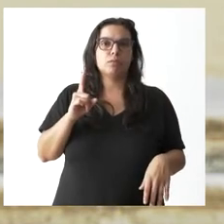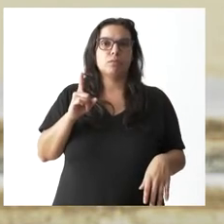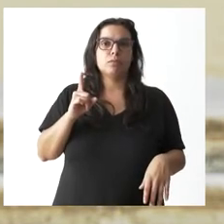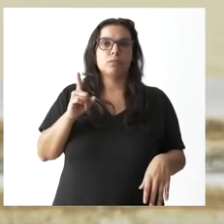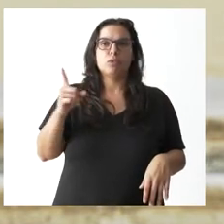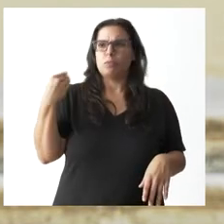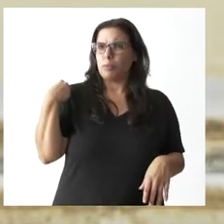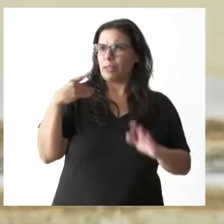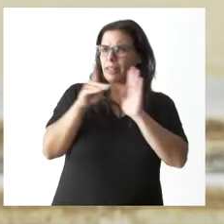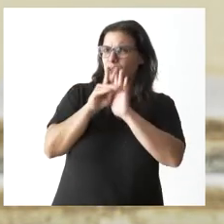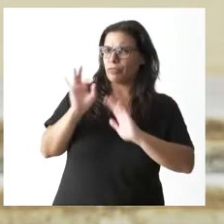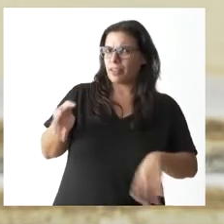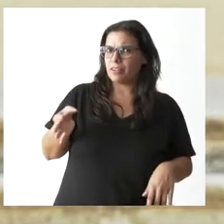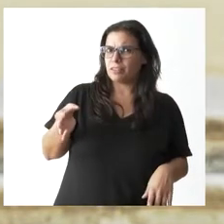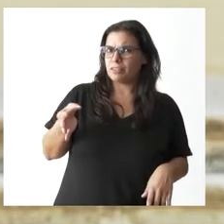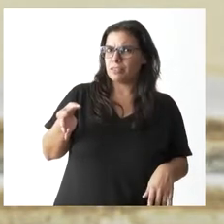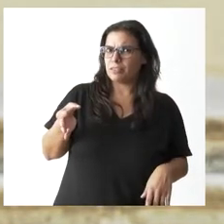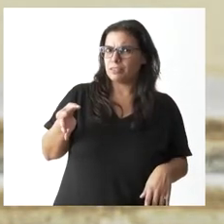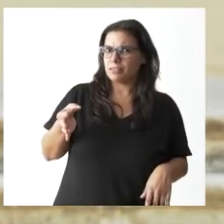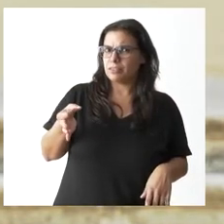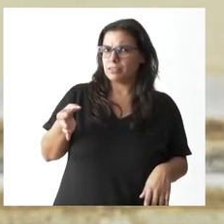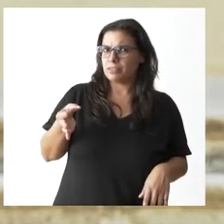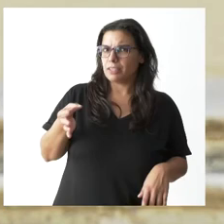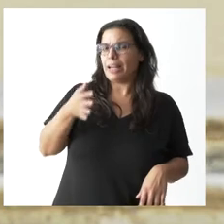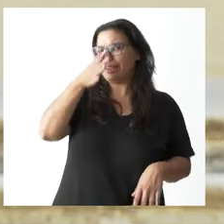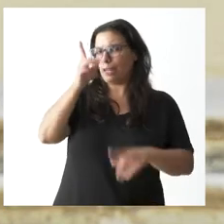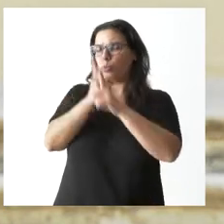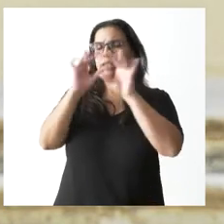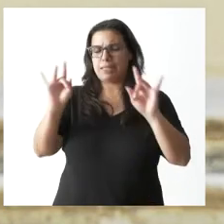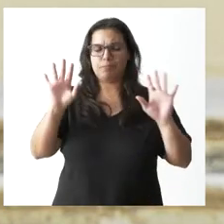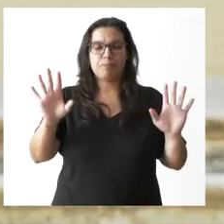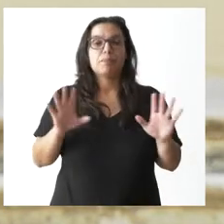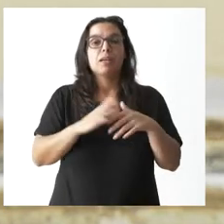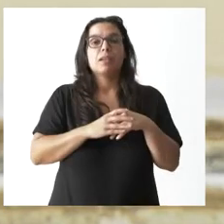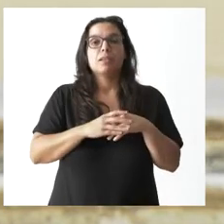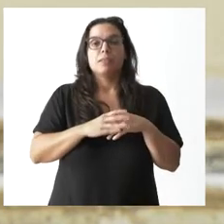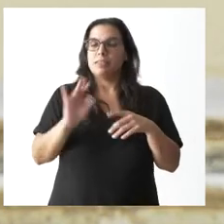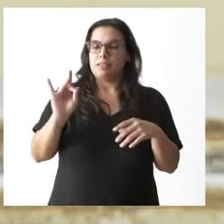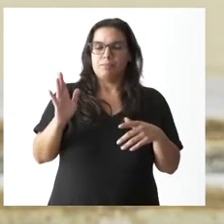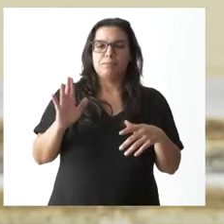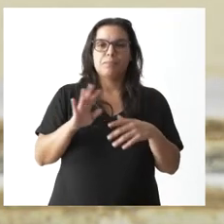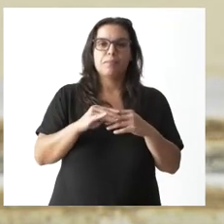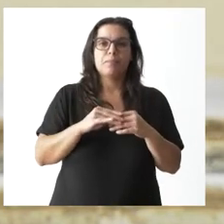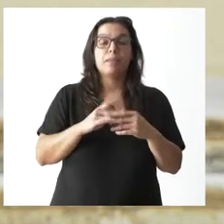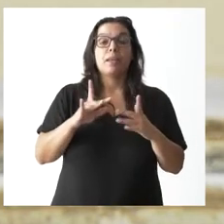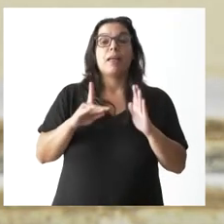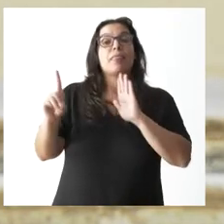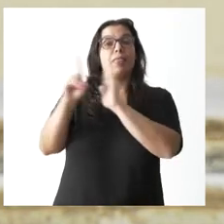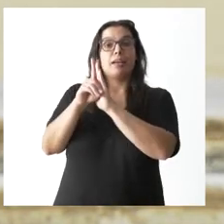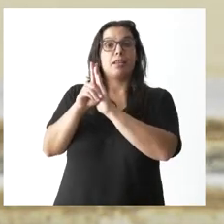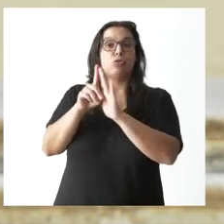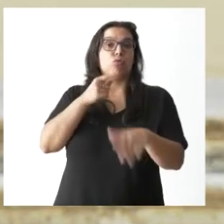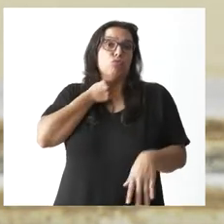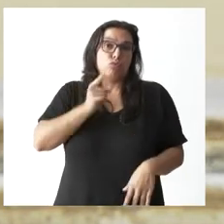sobre el decreto, ¿no? El recurso al decreto. Sí, sí, sí. El decreto no nos